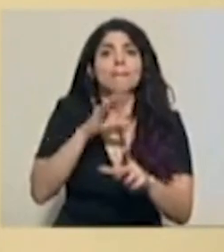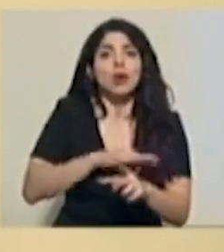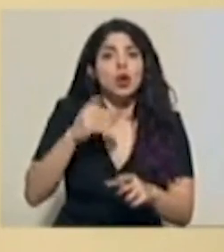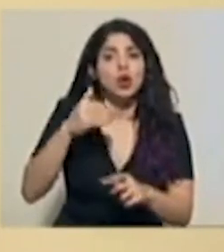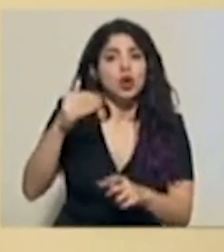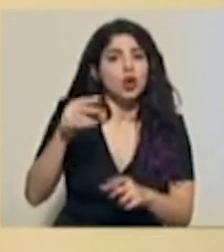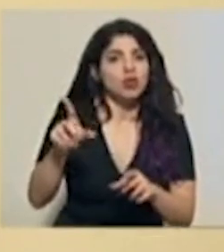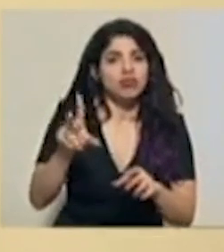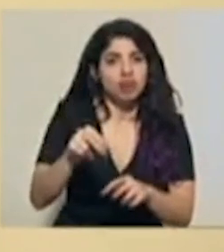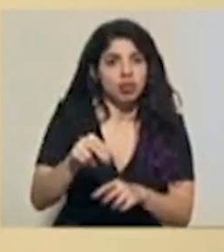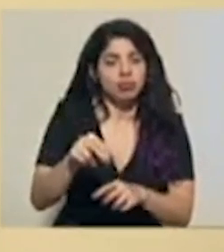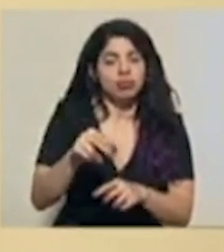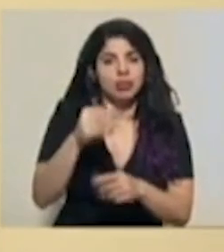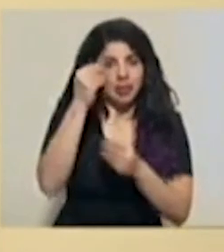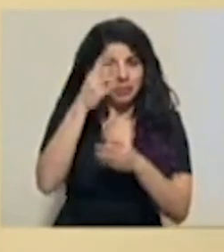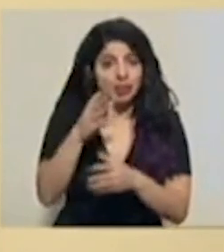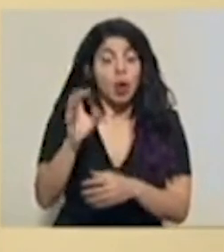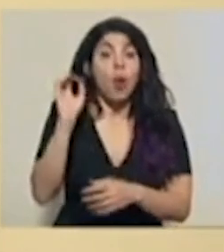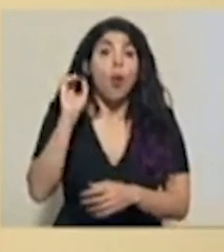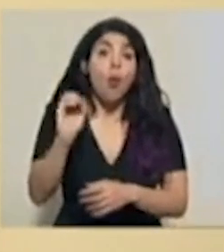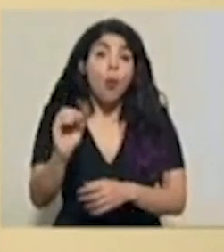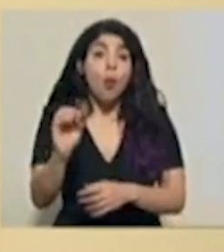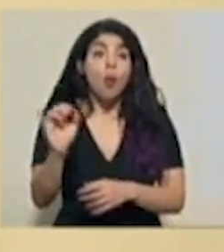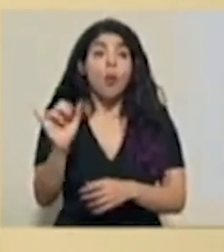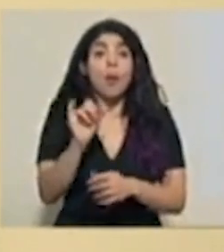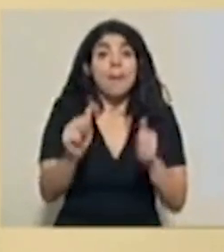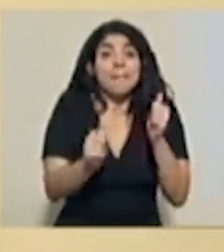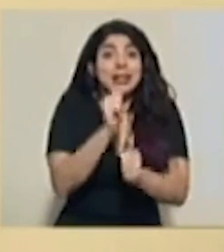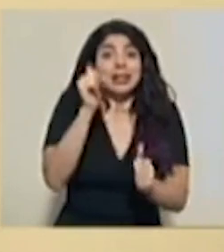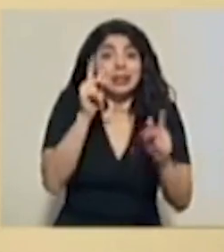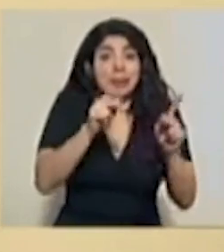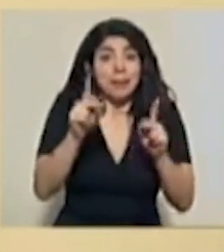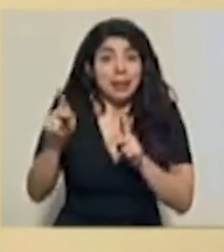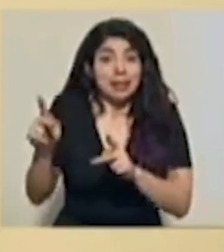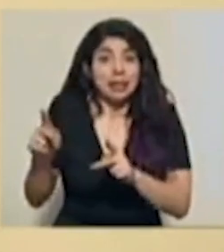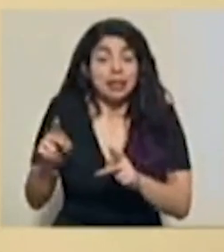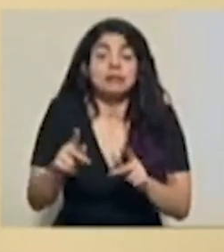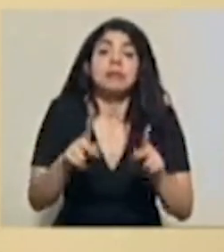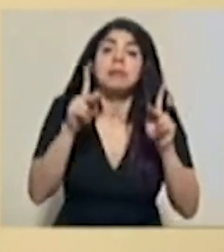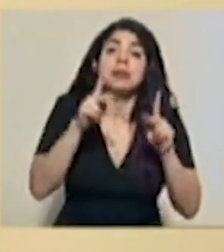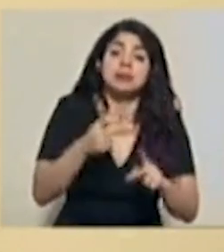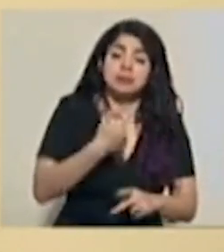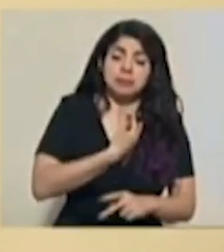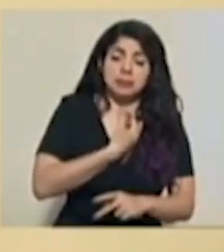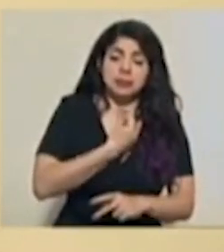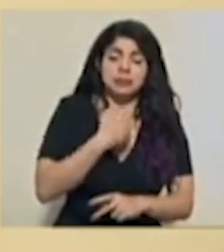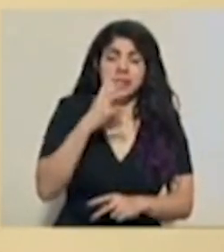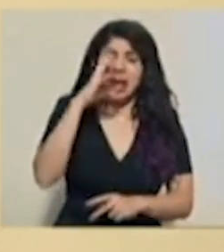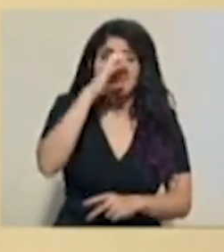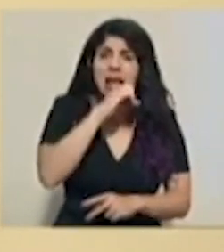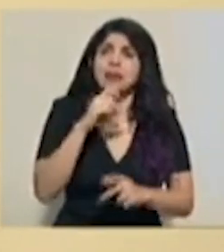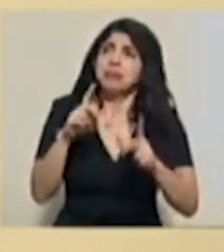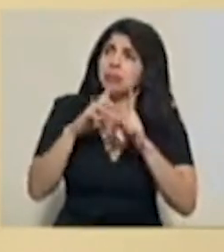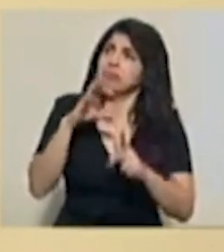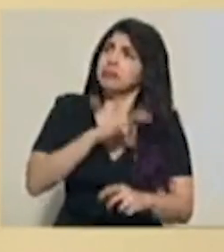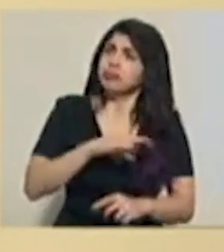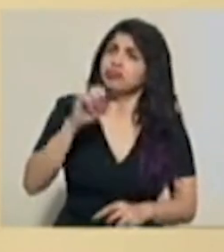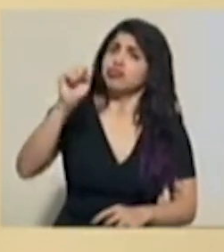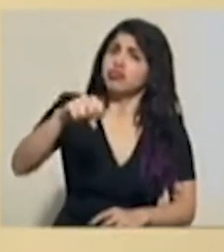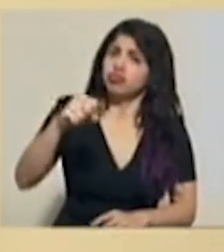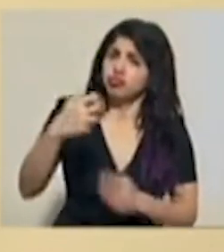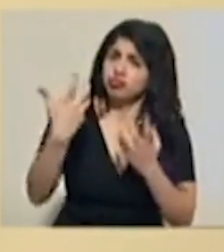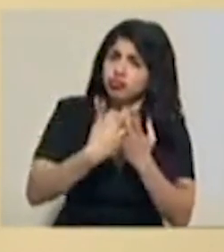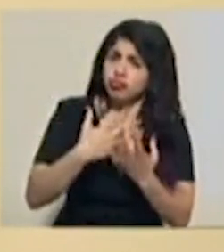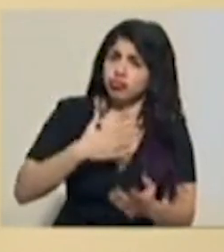O podría ser, como está sucediendo en la mayoría de los casos, que las personas identifiquen que sí les procede el beneficio y por tanto